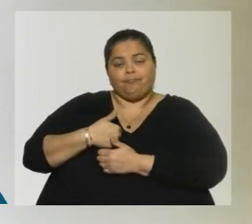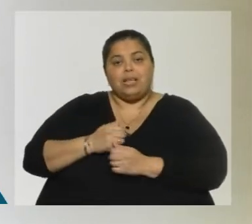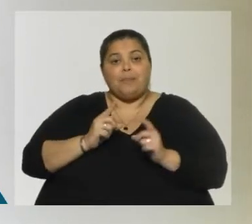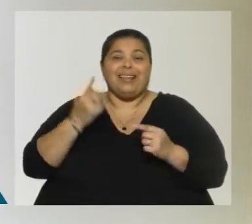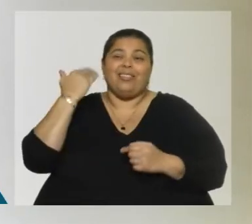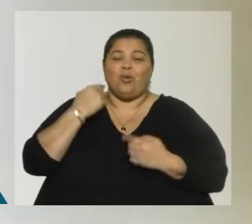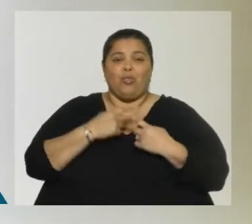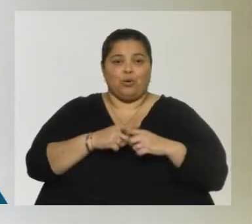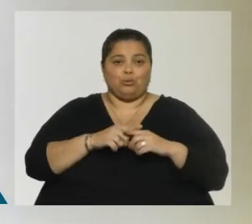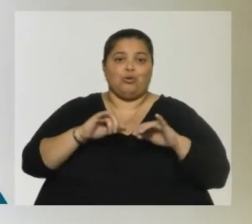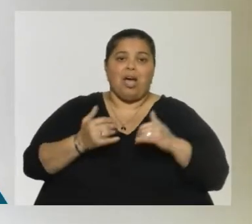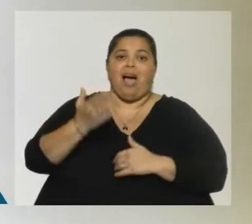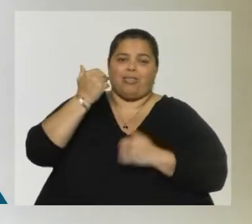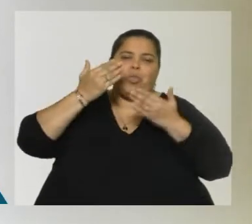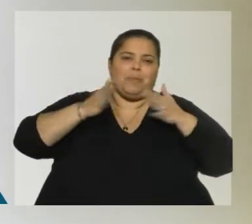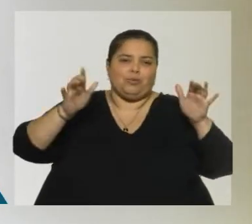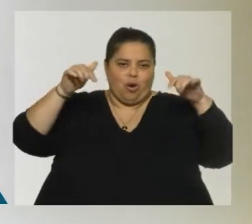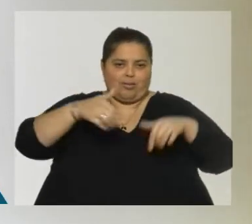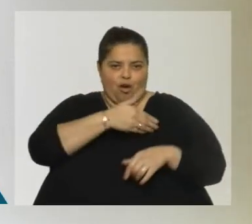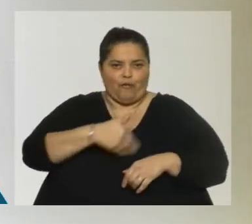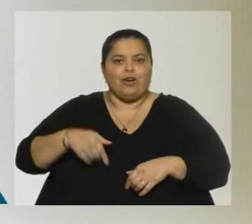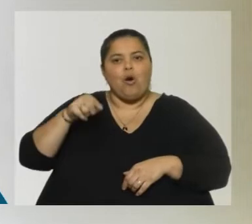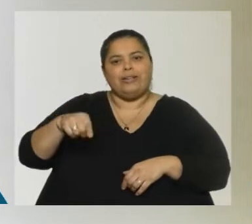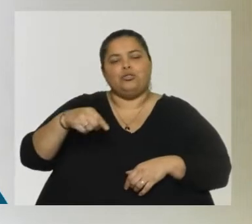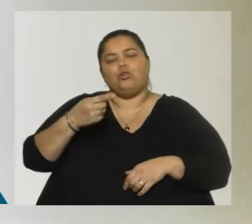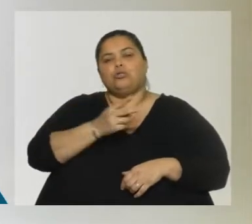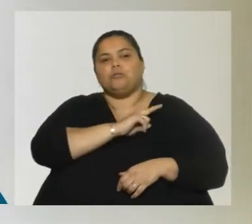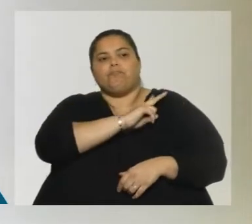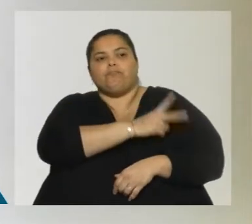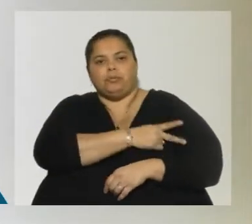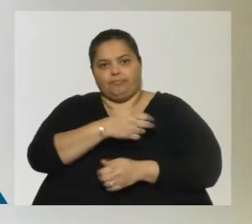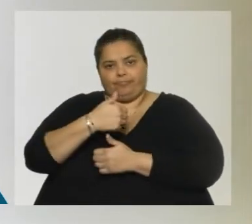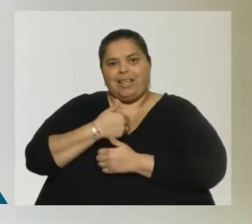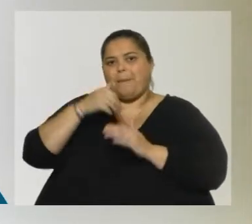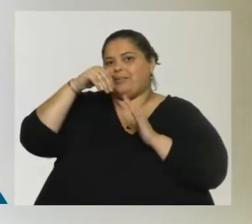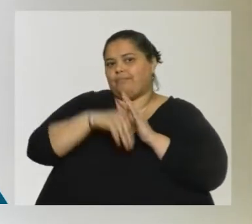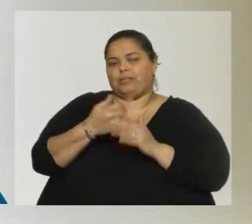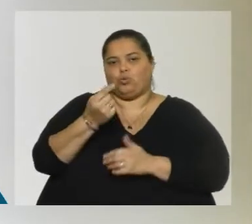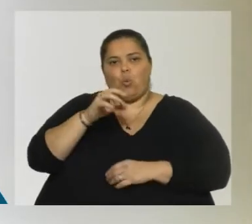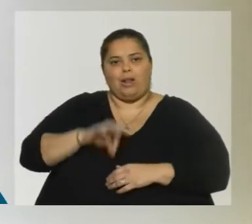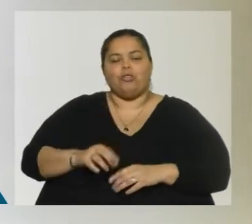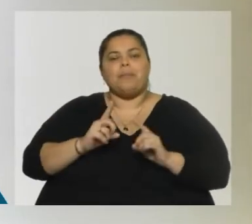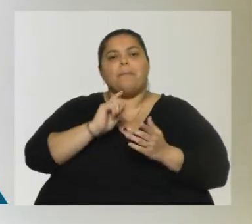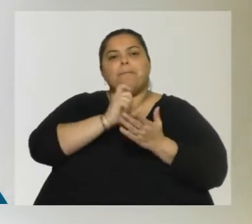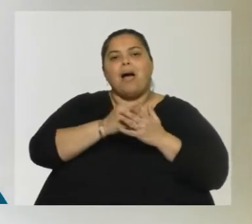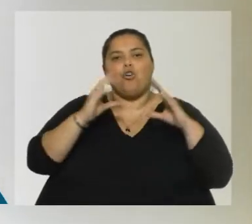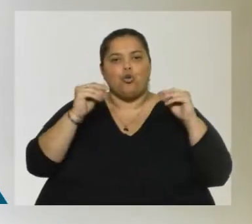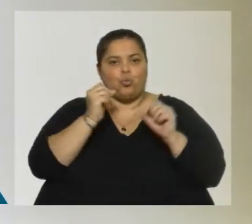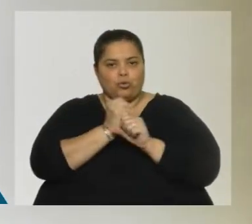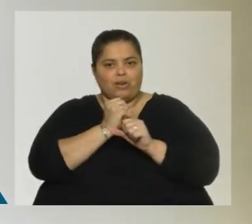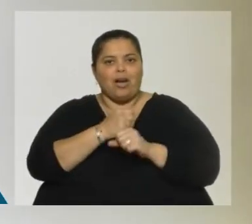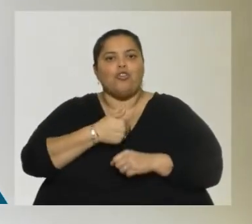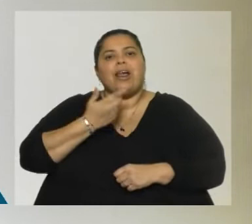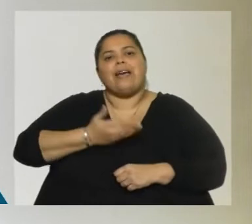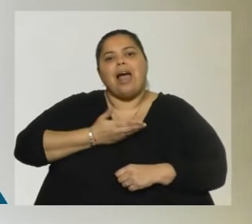dando desde el principio de este gobierno, que son los sueldos más sumergidos del Estado, como también el pago de la nocturnidad, que era un reclamo de Cabildo Abierto